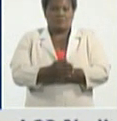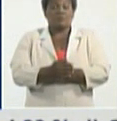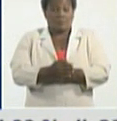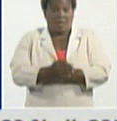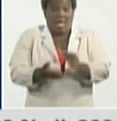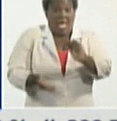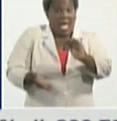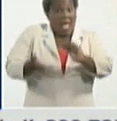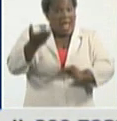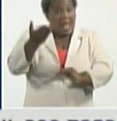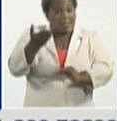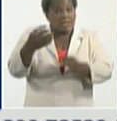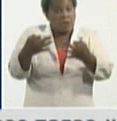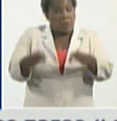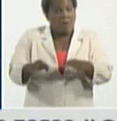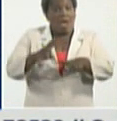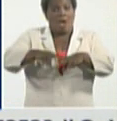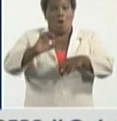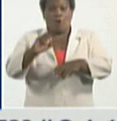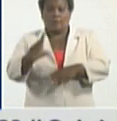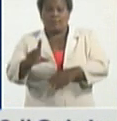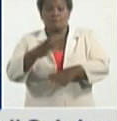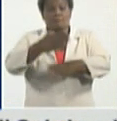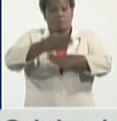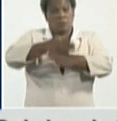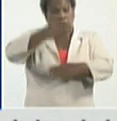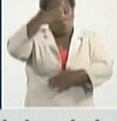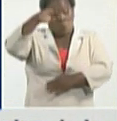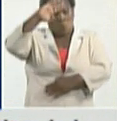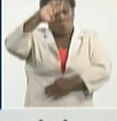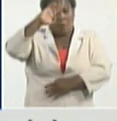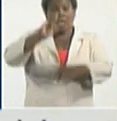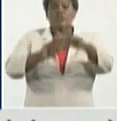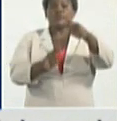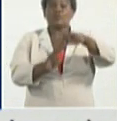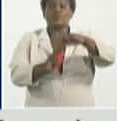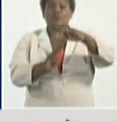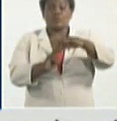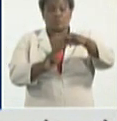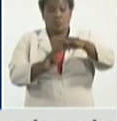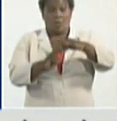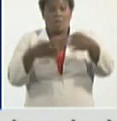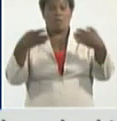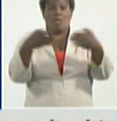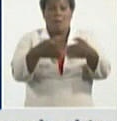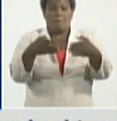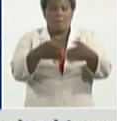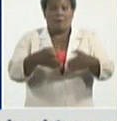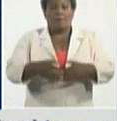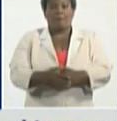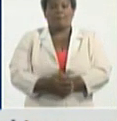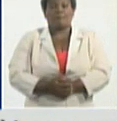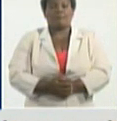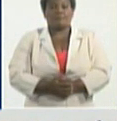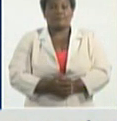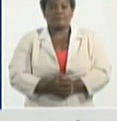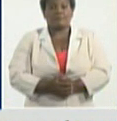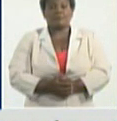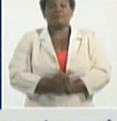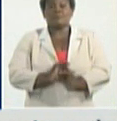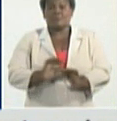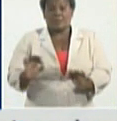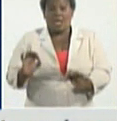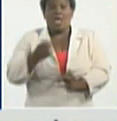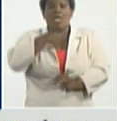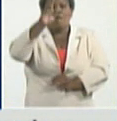complejidad, Holguín, Santiago de Cuba, Las Tunas, y la provincia de Guantánamo. Así se ha podido